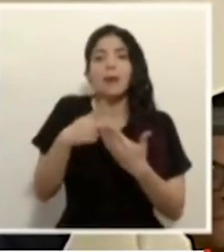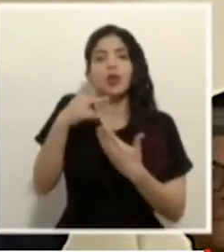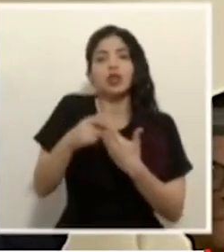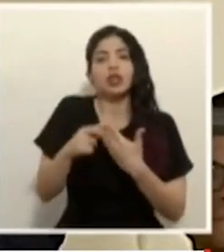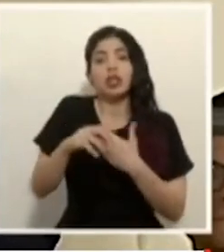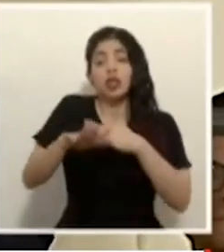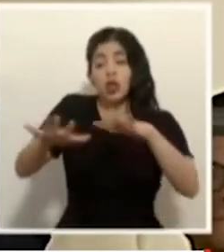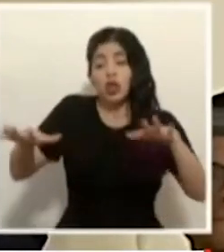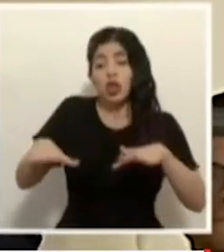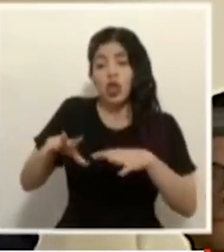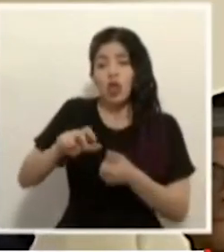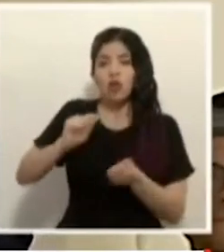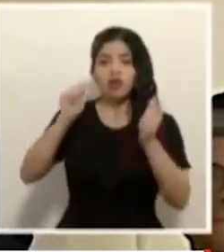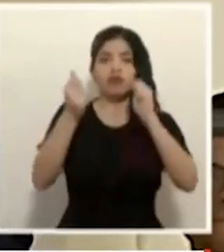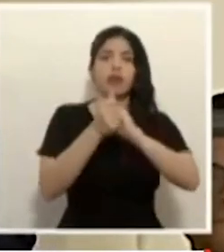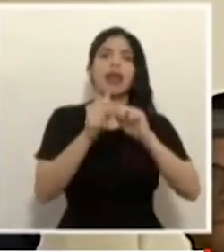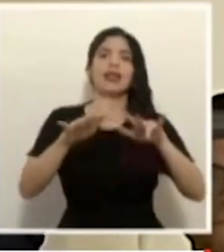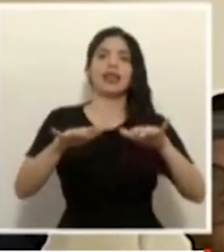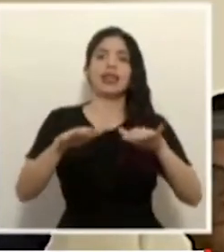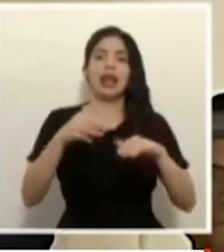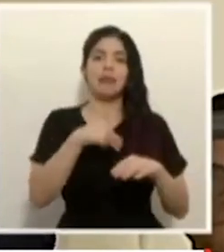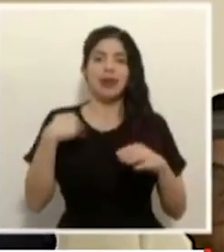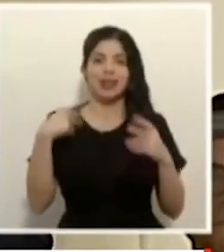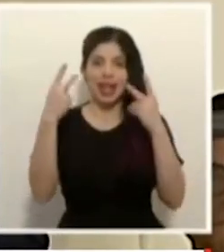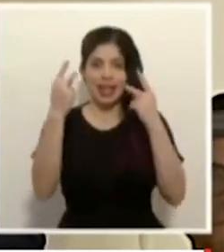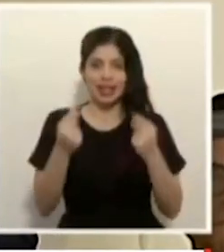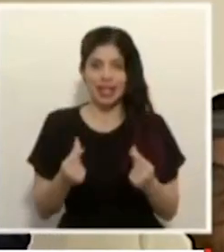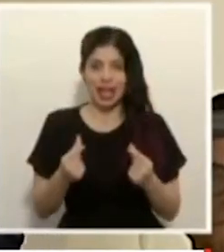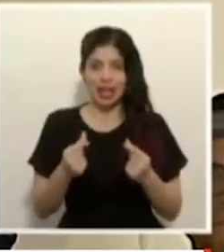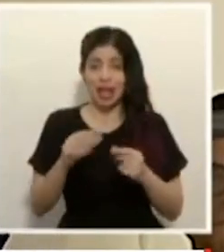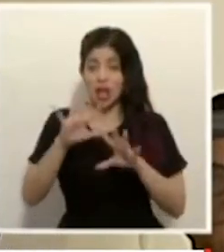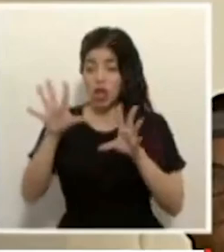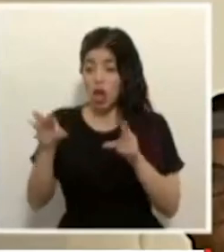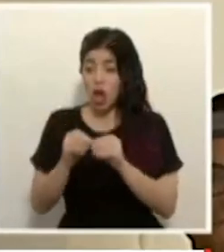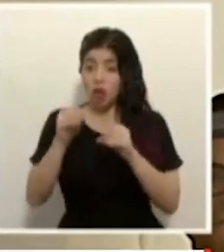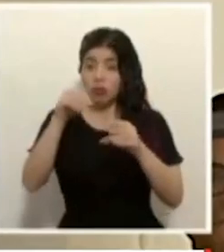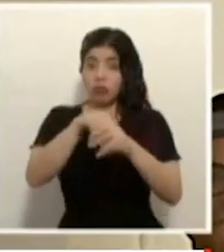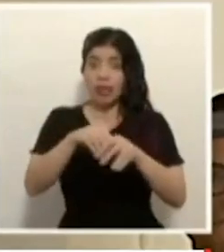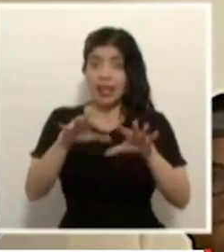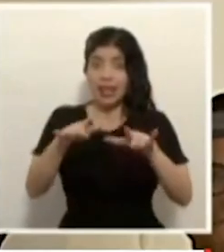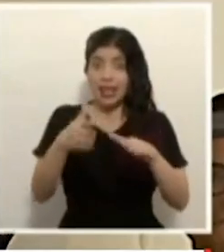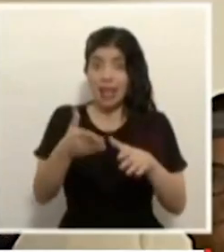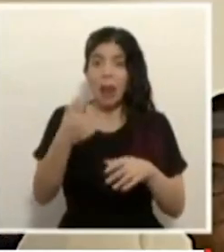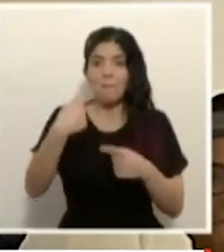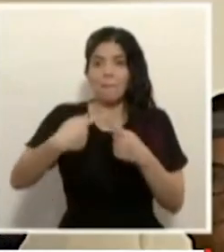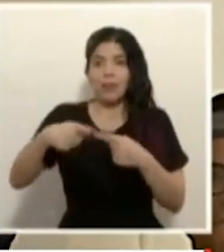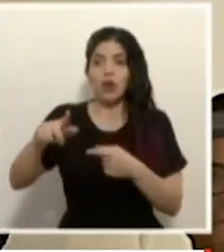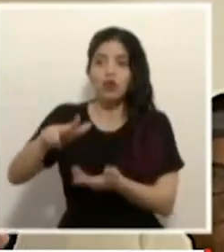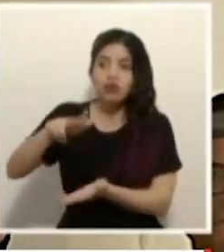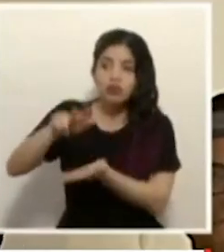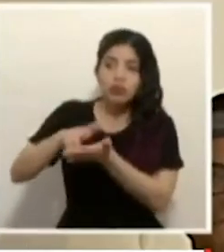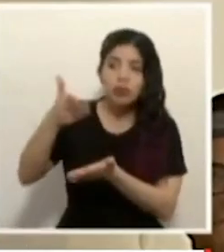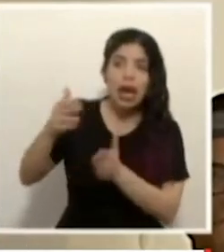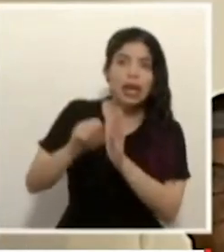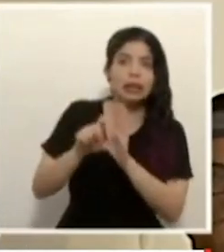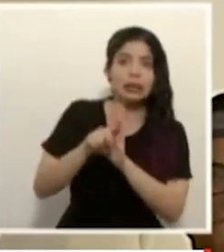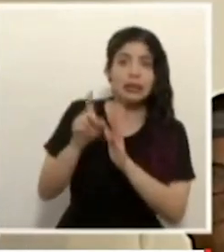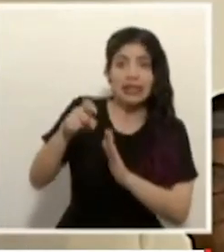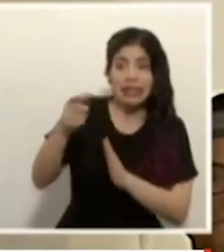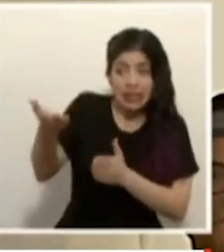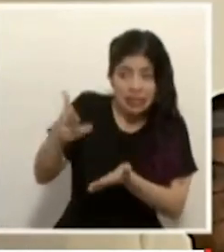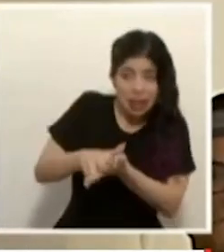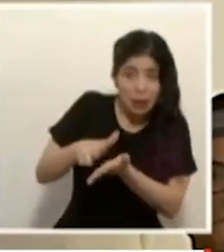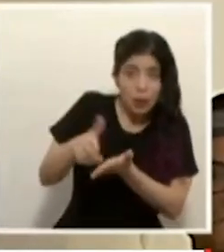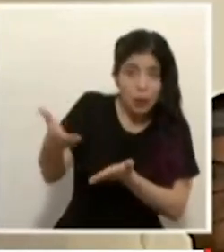de la hacienda en la hacienda digital pronto a dictaminarse en la asamblea necesitamos esa herramienta